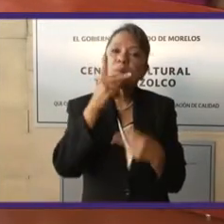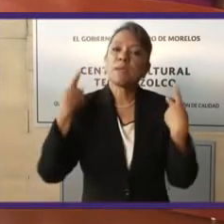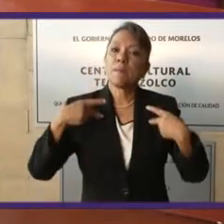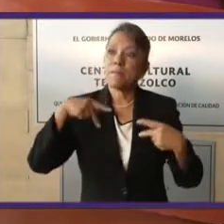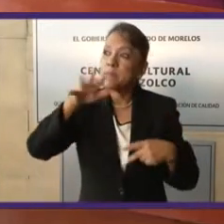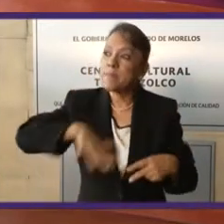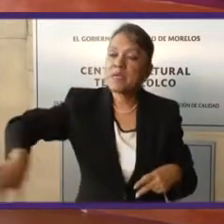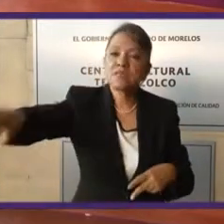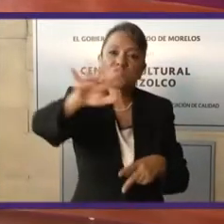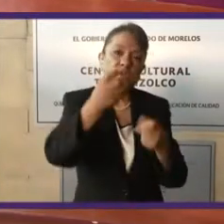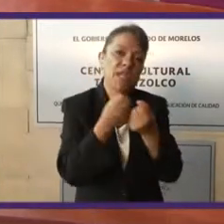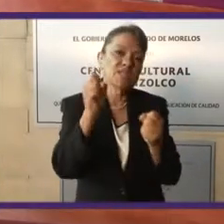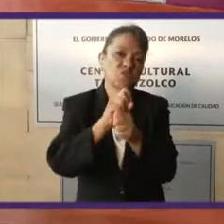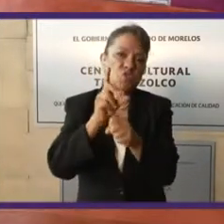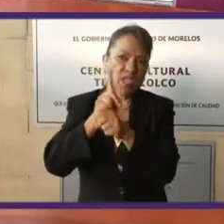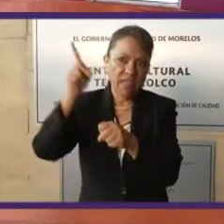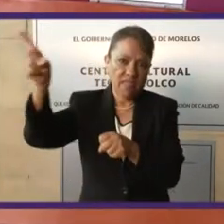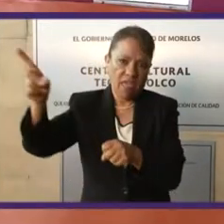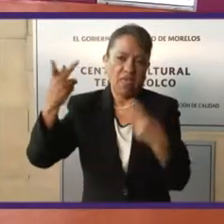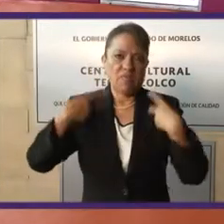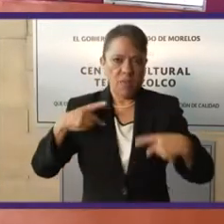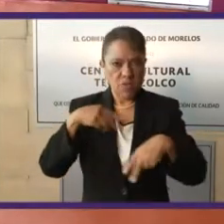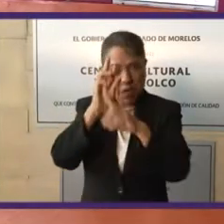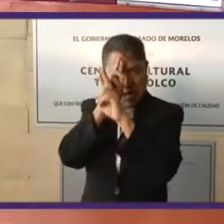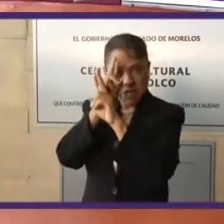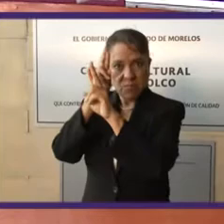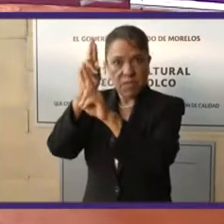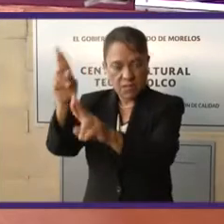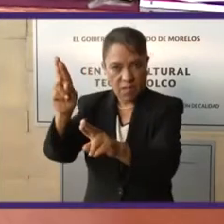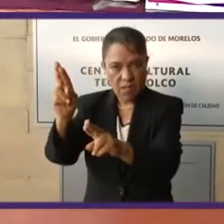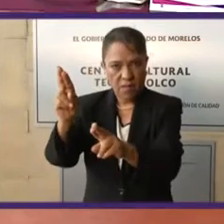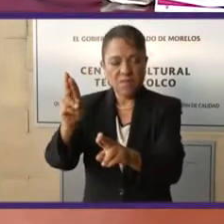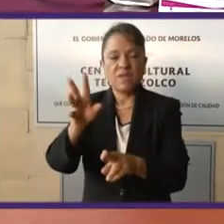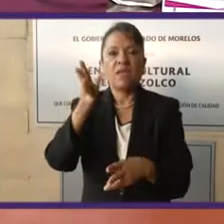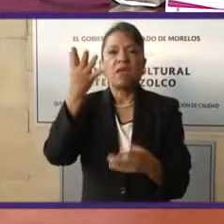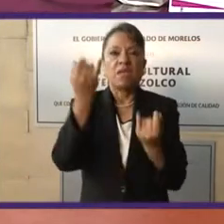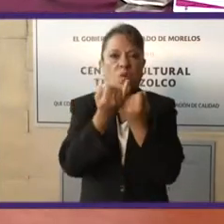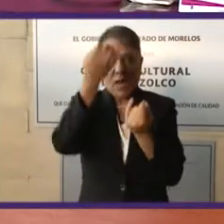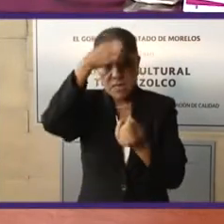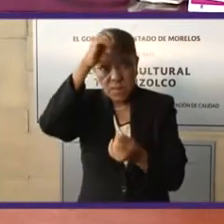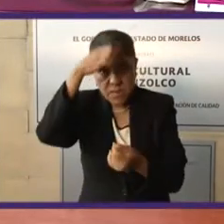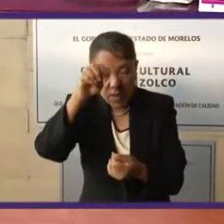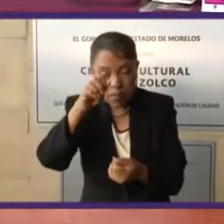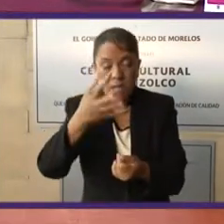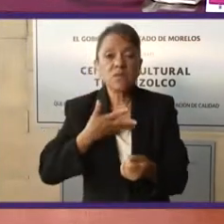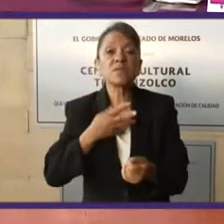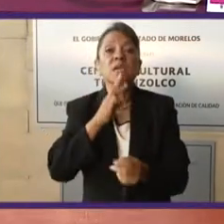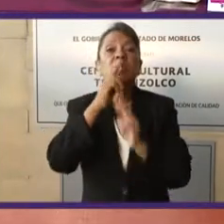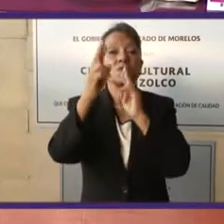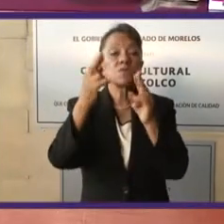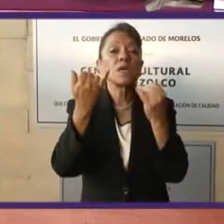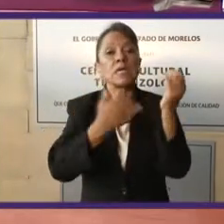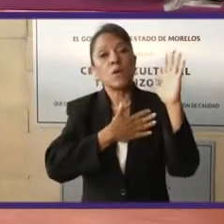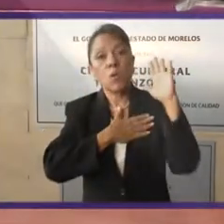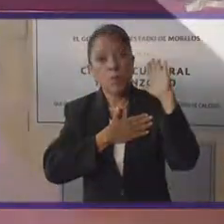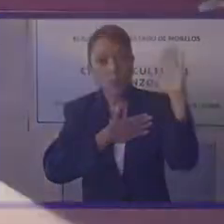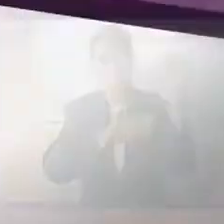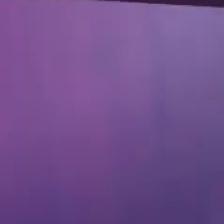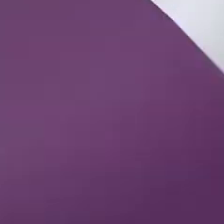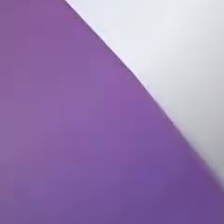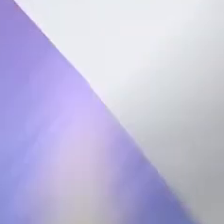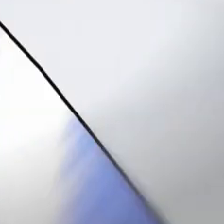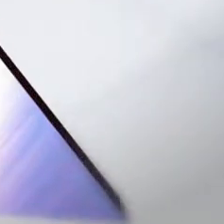honesta, eficiente, experimentada, de resultados y que tenga un gran compromiso con México.